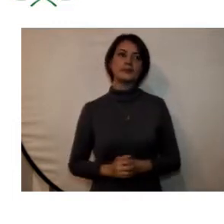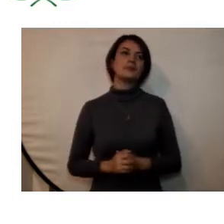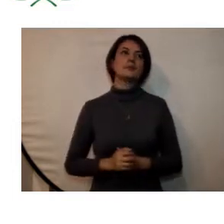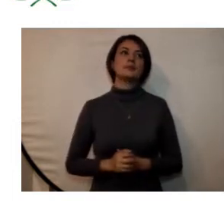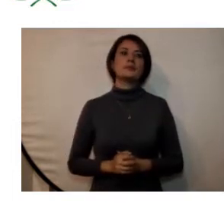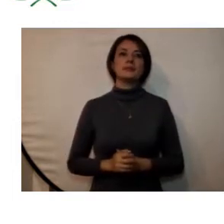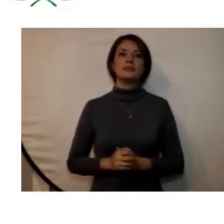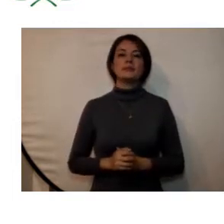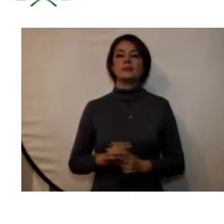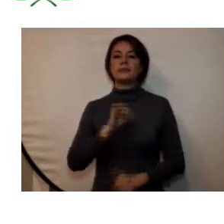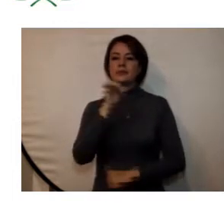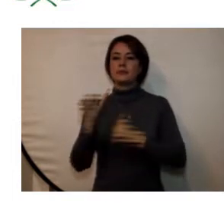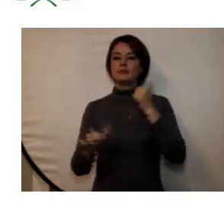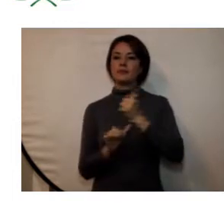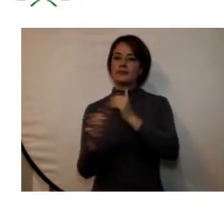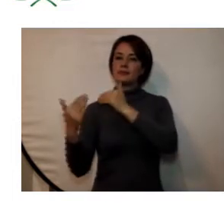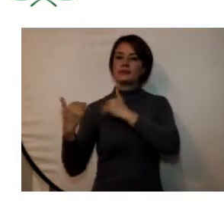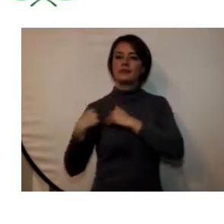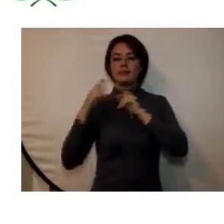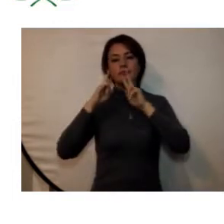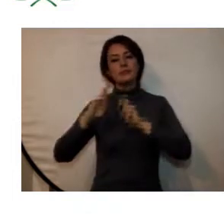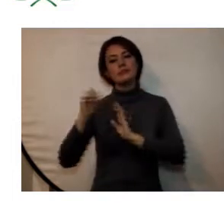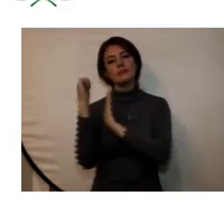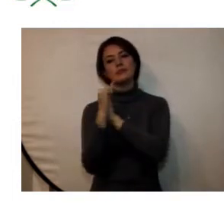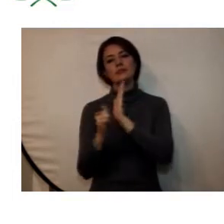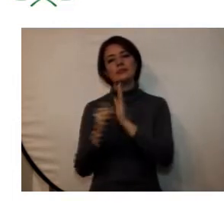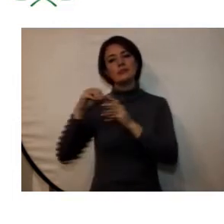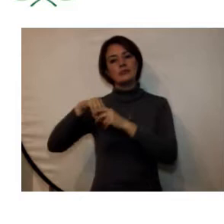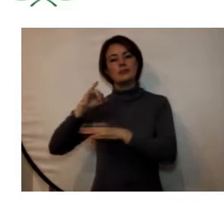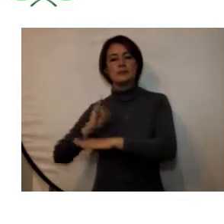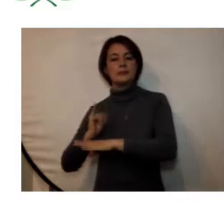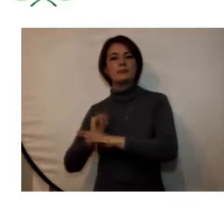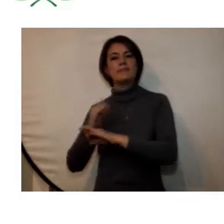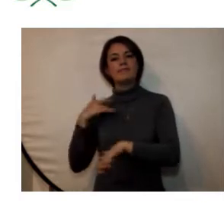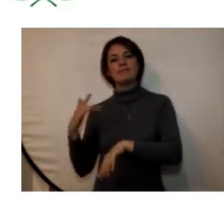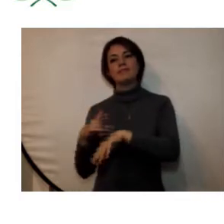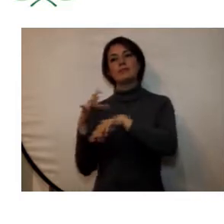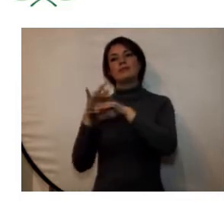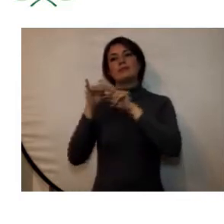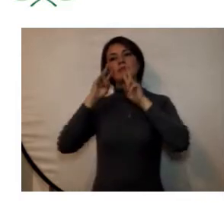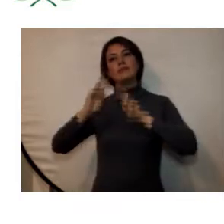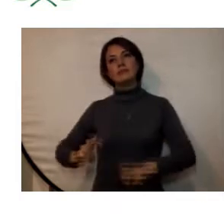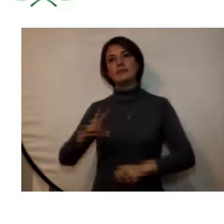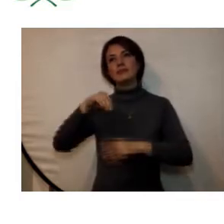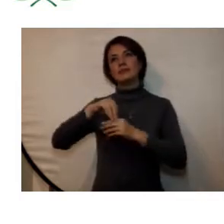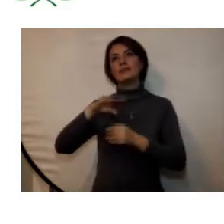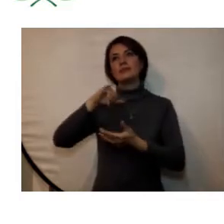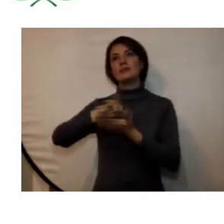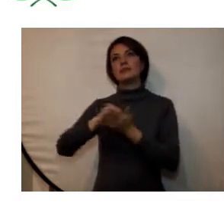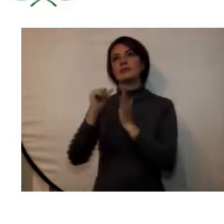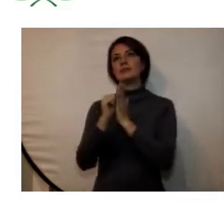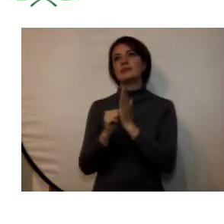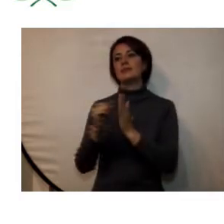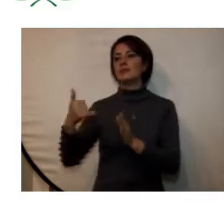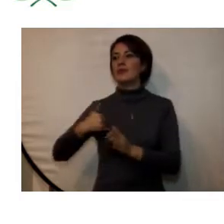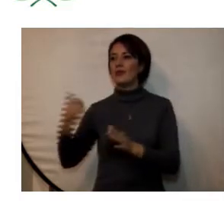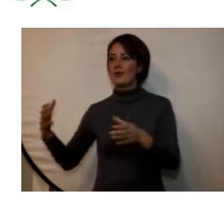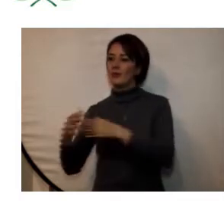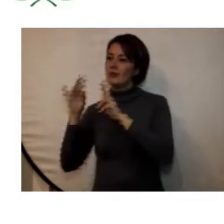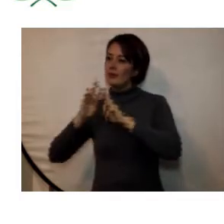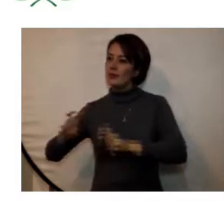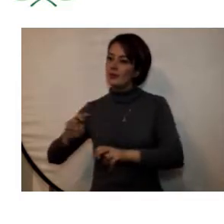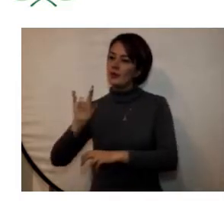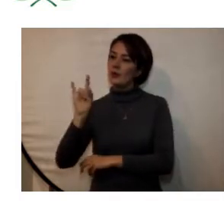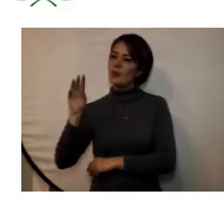la Vicerrectoría de Investigaciones cuenta con programas institucionales que complementan la actividad investigativa entre los que se encuentran el programa de jóvenes investigadores